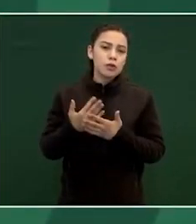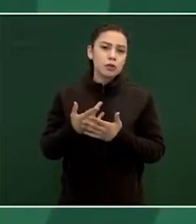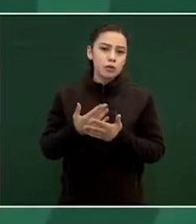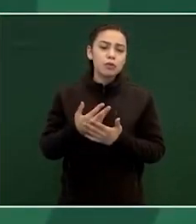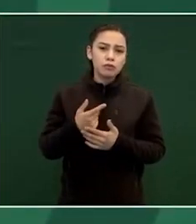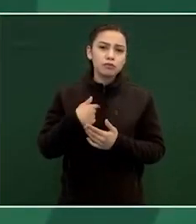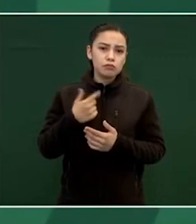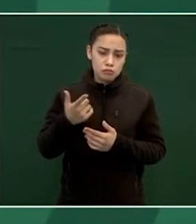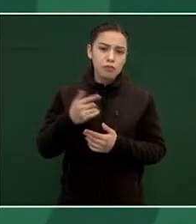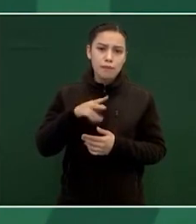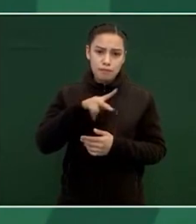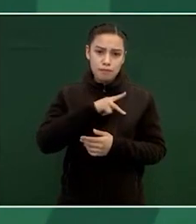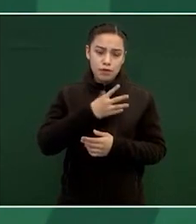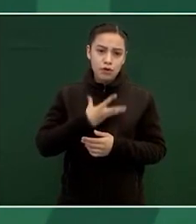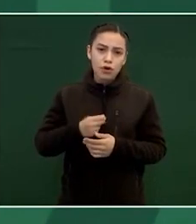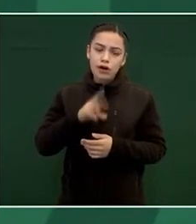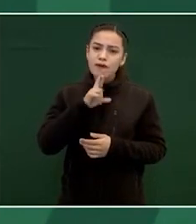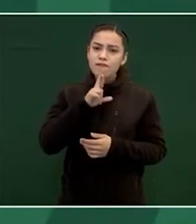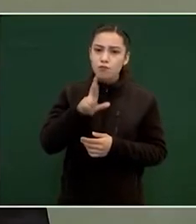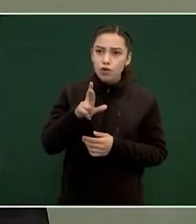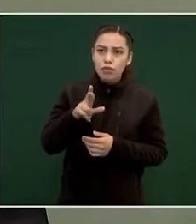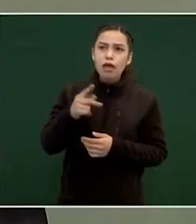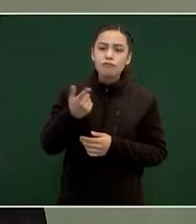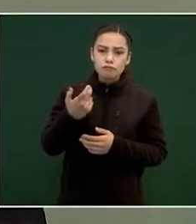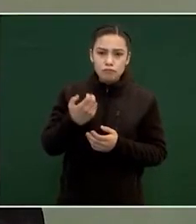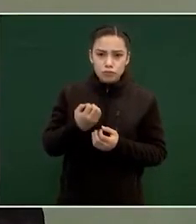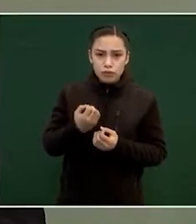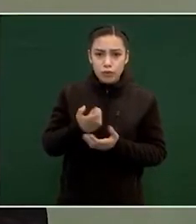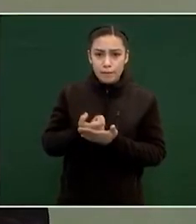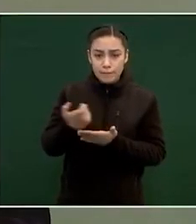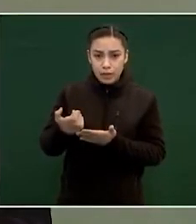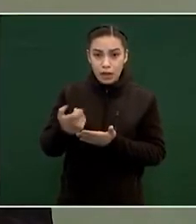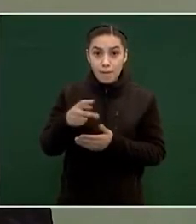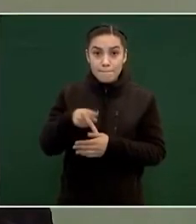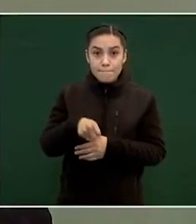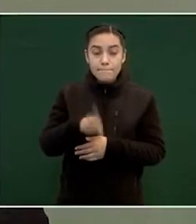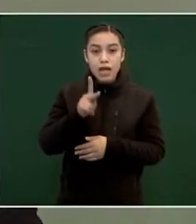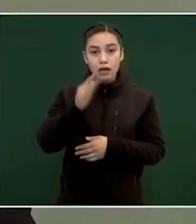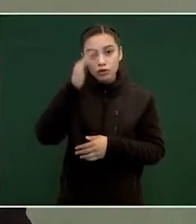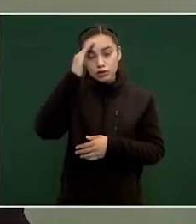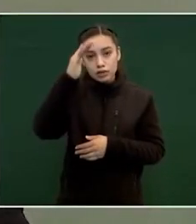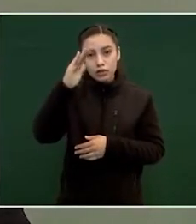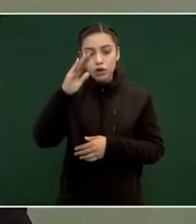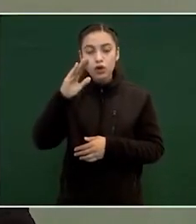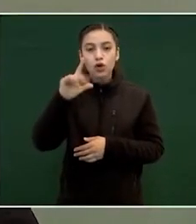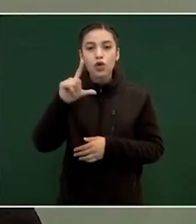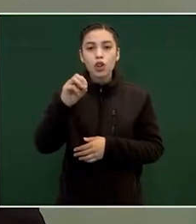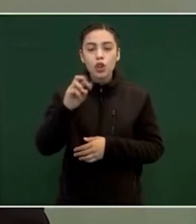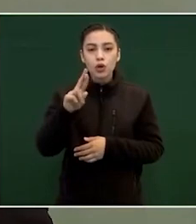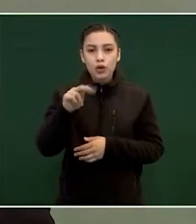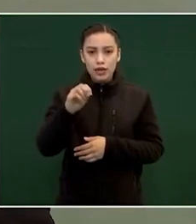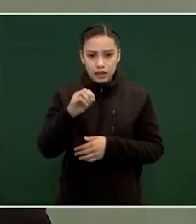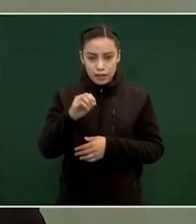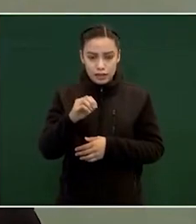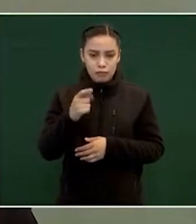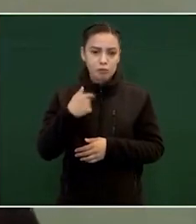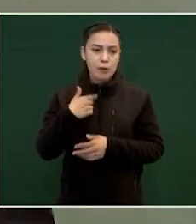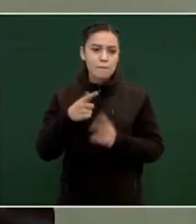pero el señor Lorena Mola que se dedica a atacarme